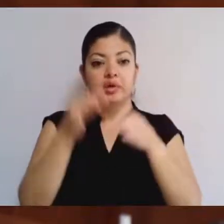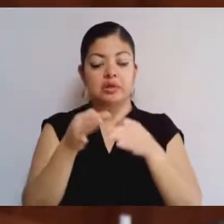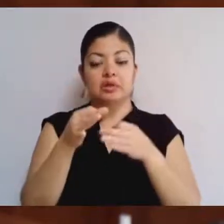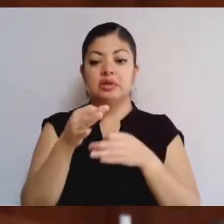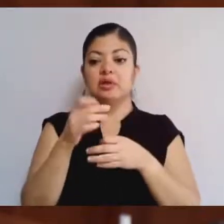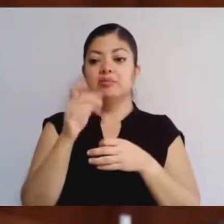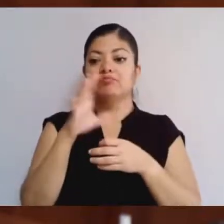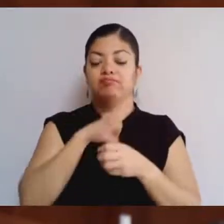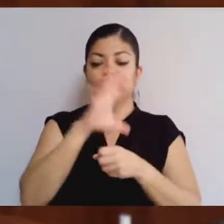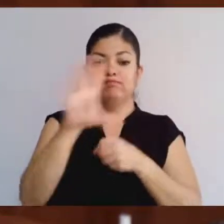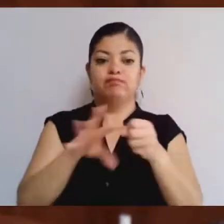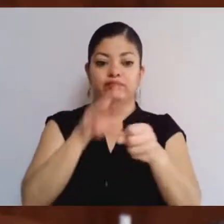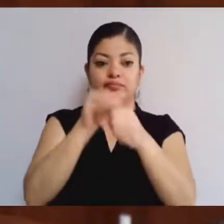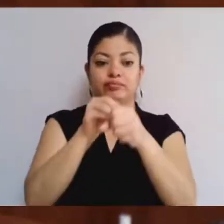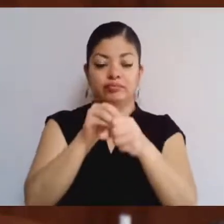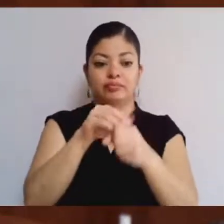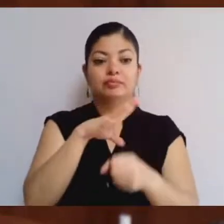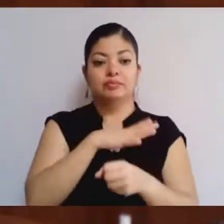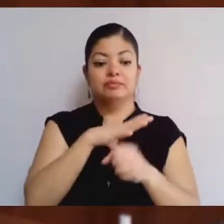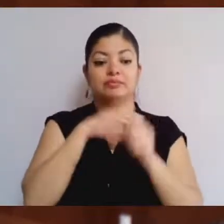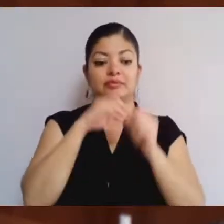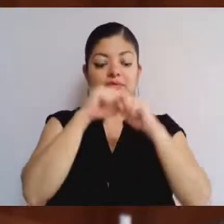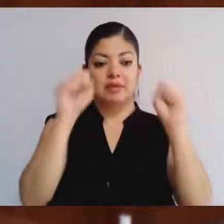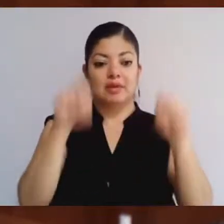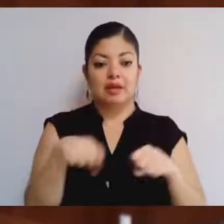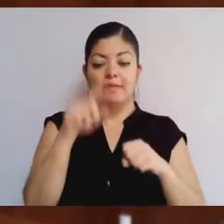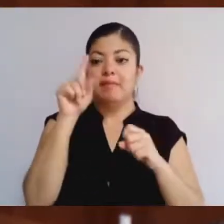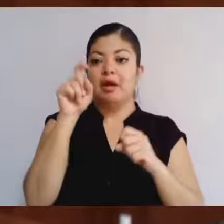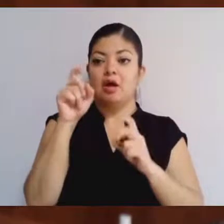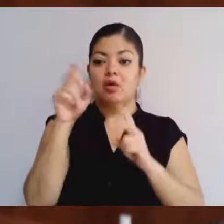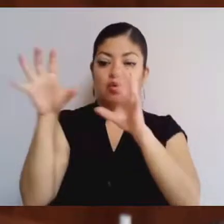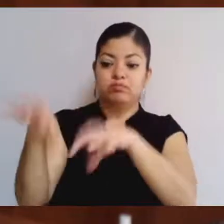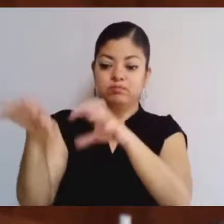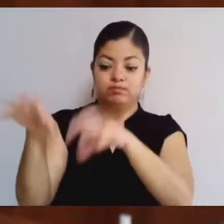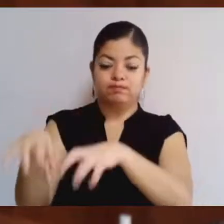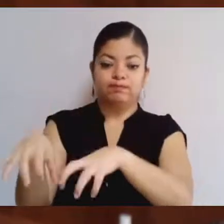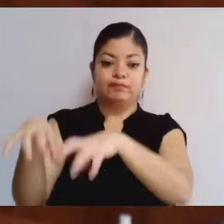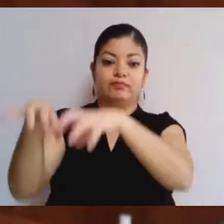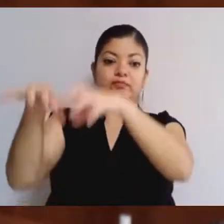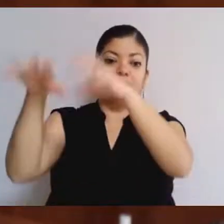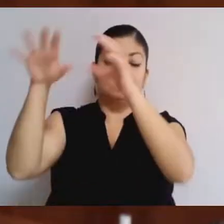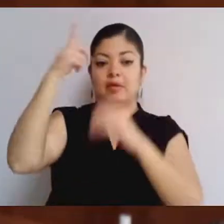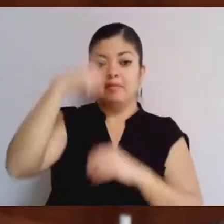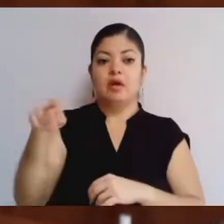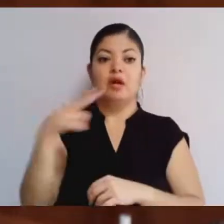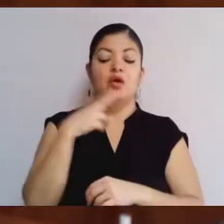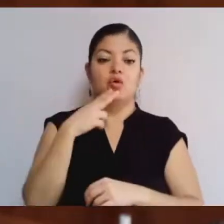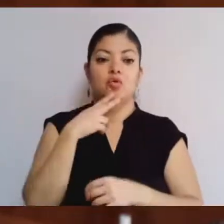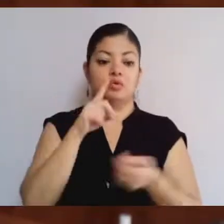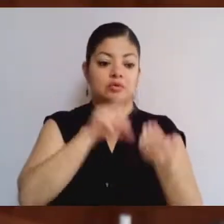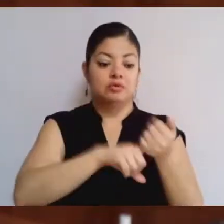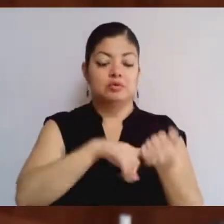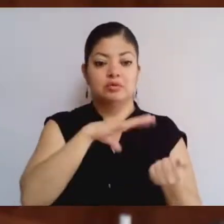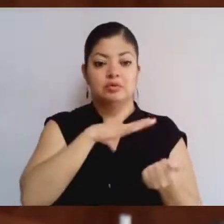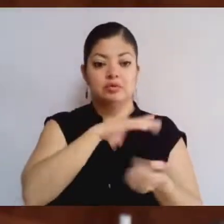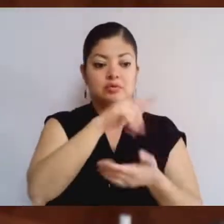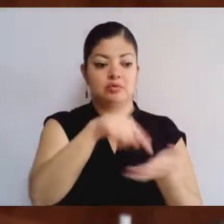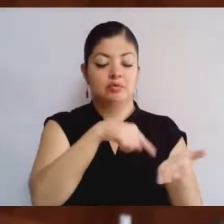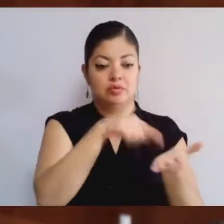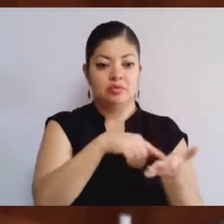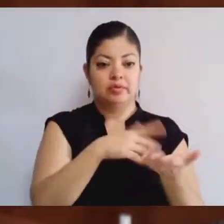colectivas que incorporen sistemas de captación de agua, de lluvia para su uso dentro de sus